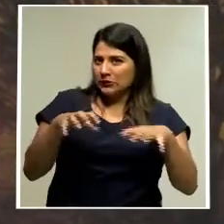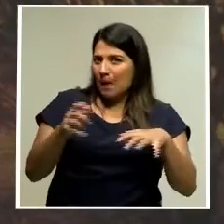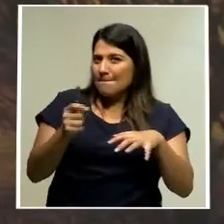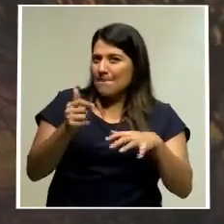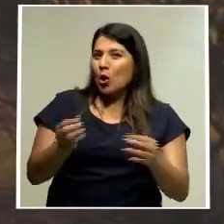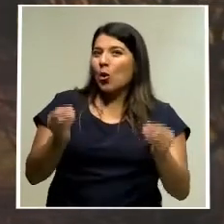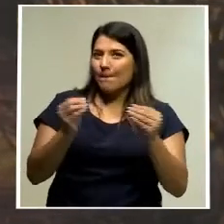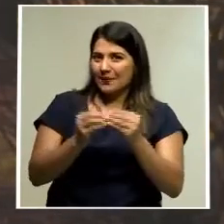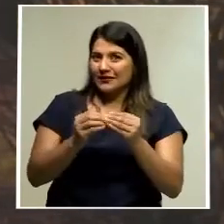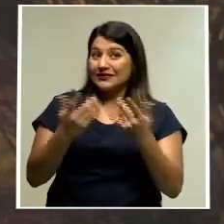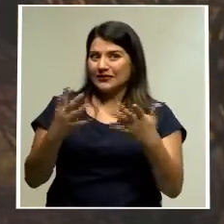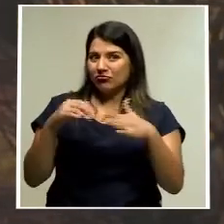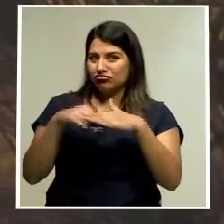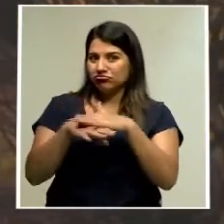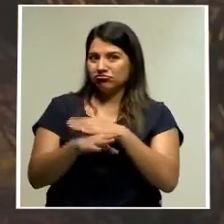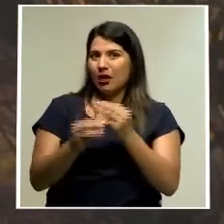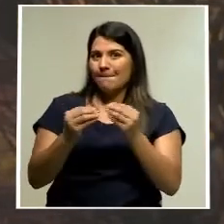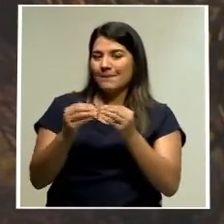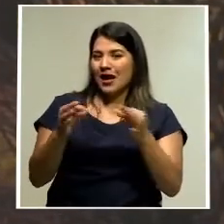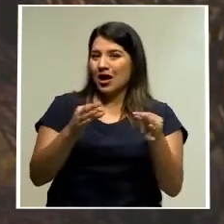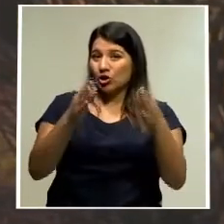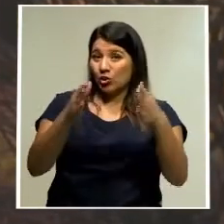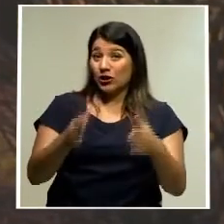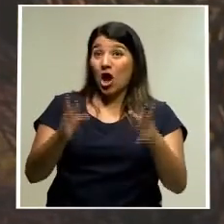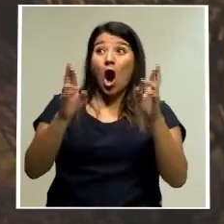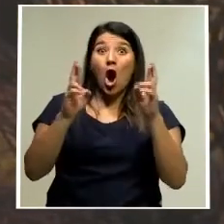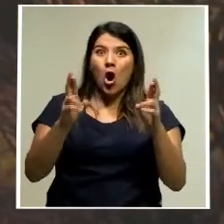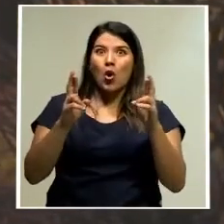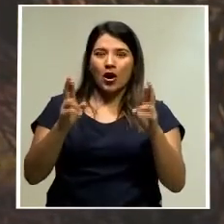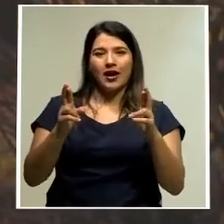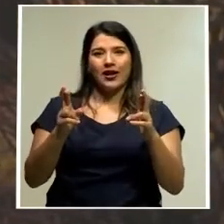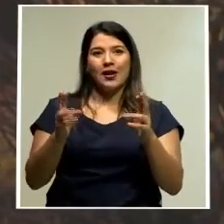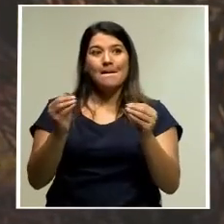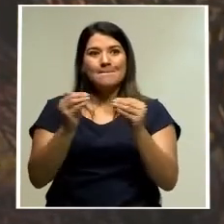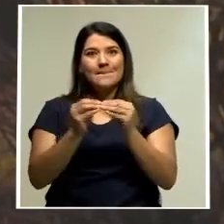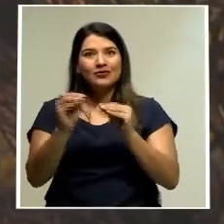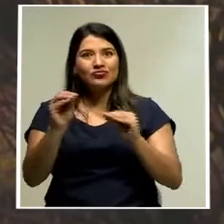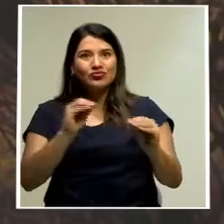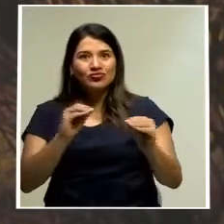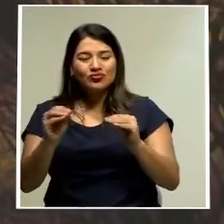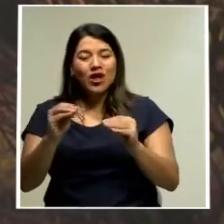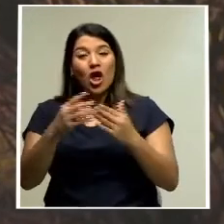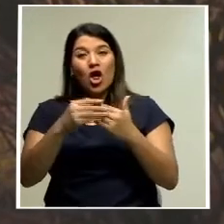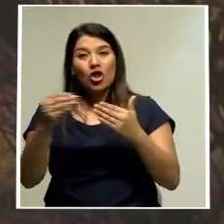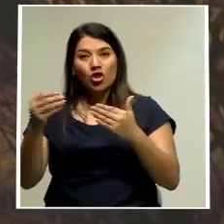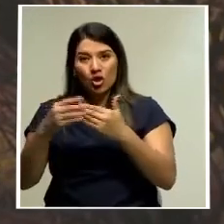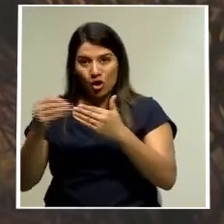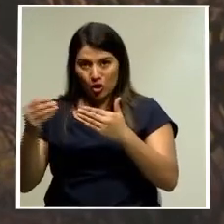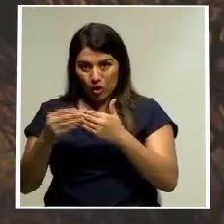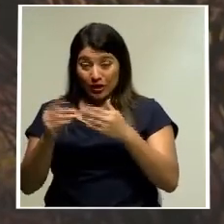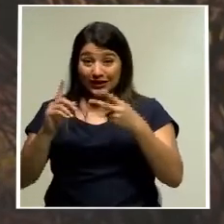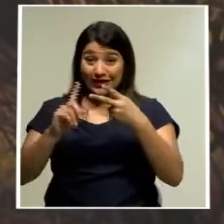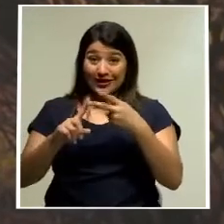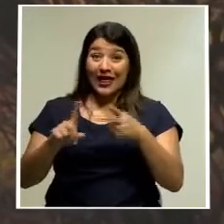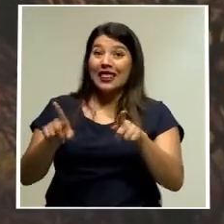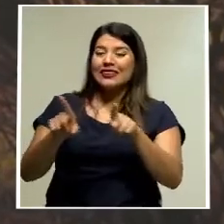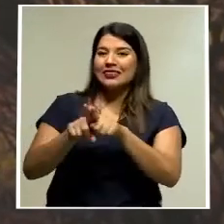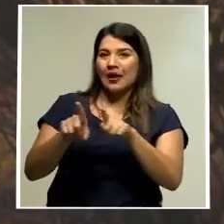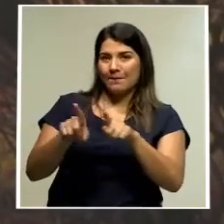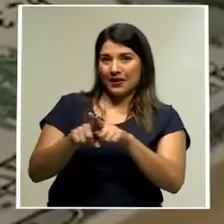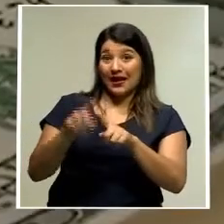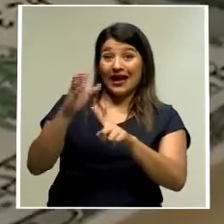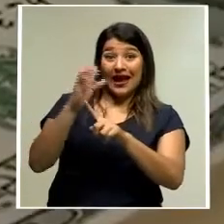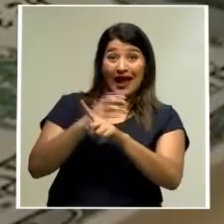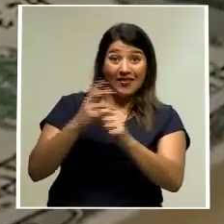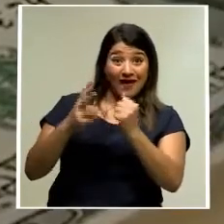también ingresen dólares. A su vez, cuando aumente el ingreso de dólares por el crédito del Fondo Monetario, ¿verdad?, cada vez que nos